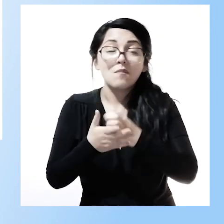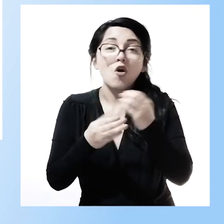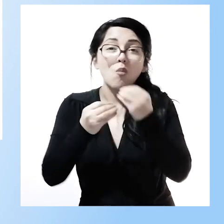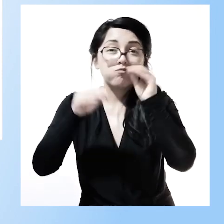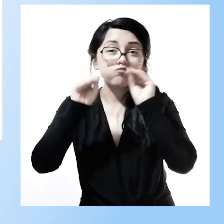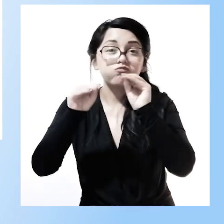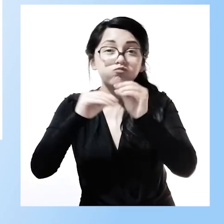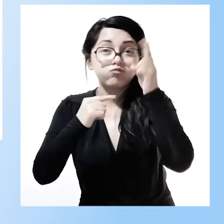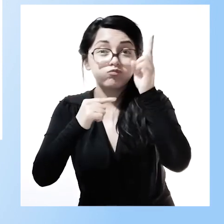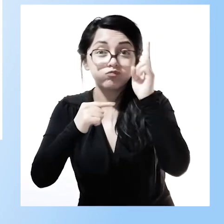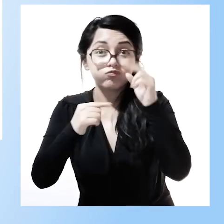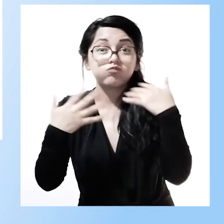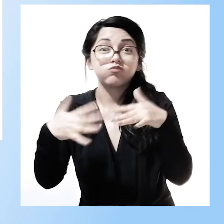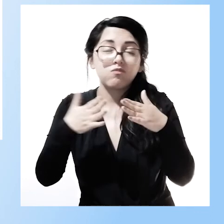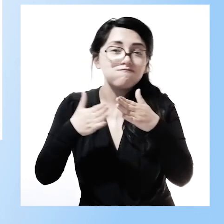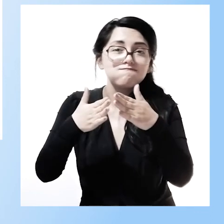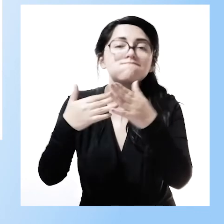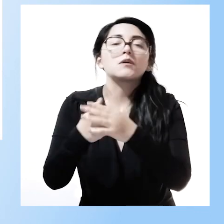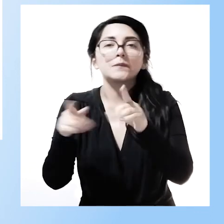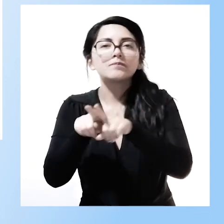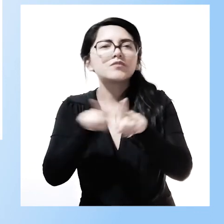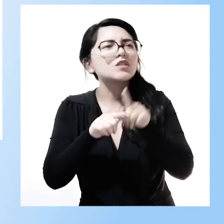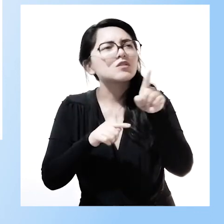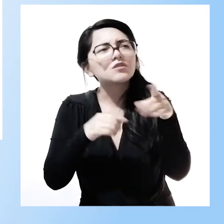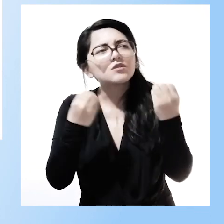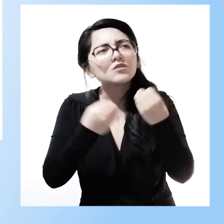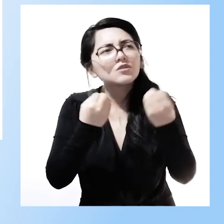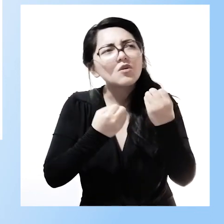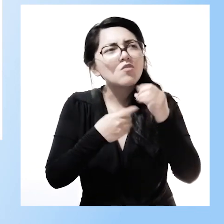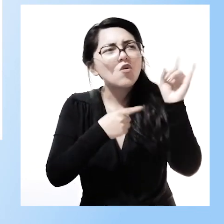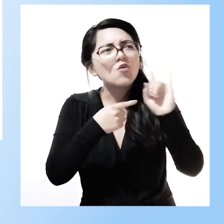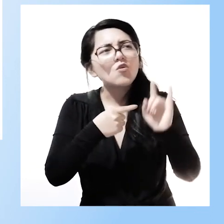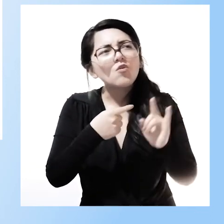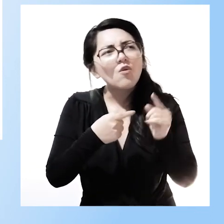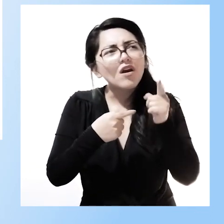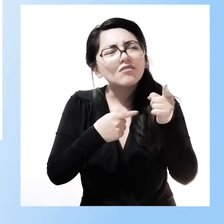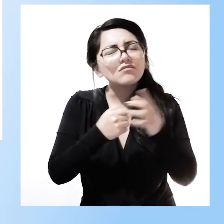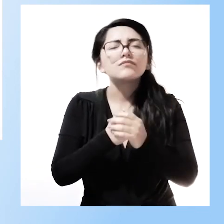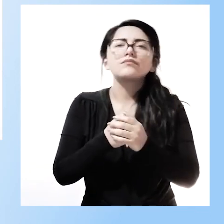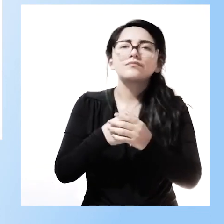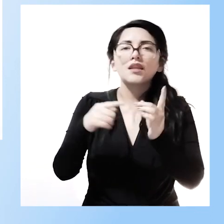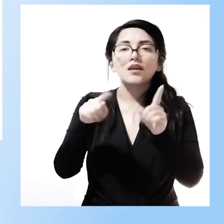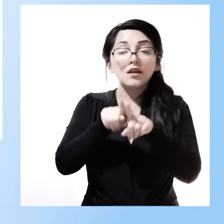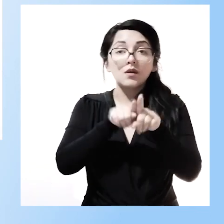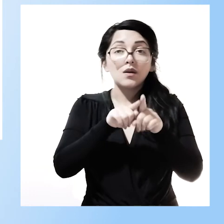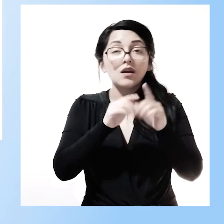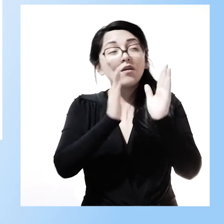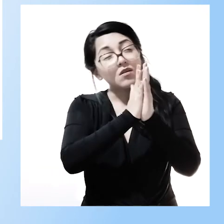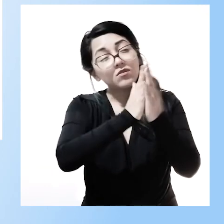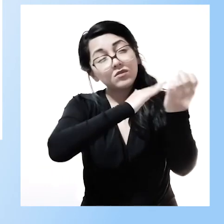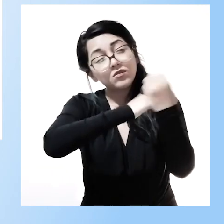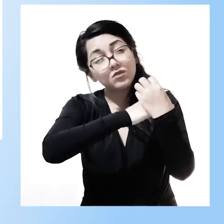desafíos presentan en la práctica educativa en el ámbito hospitalario y domiciliario en Uruguay y también nos preguntan qué sugerencias nos